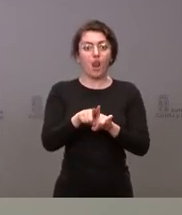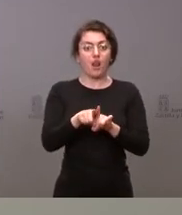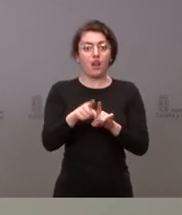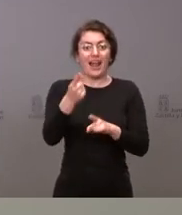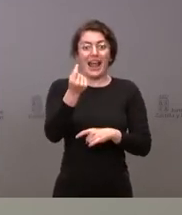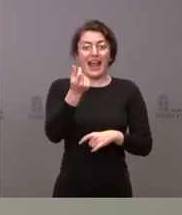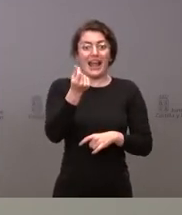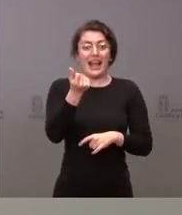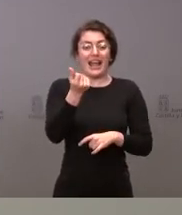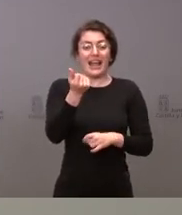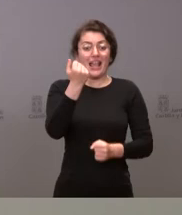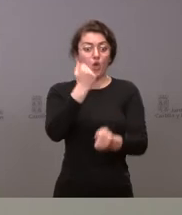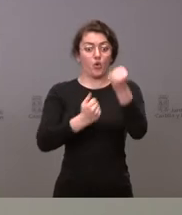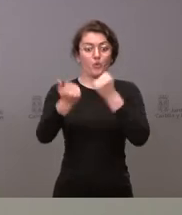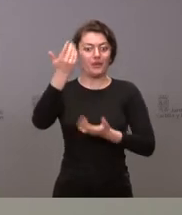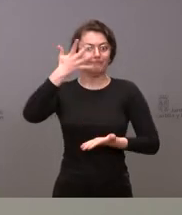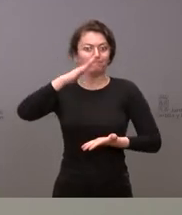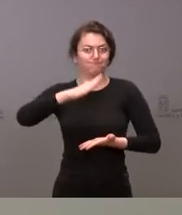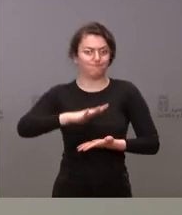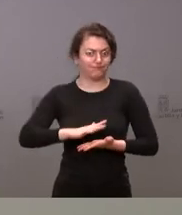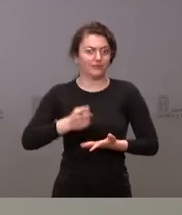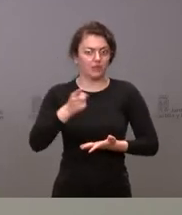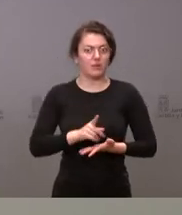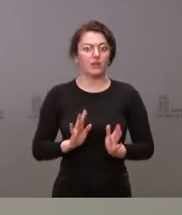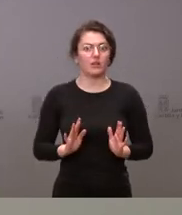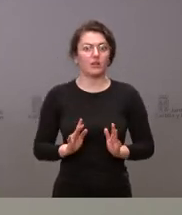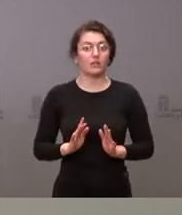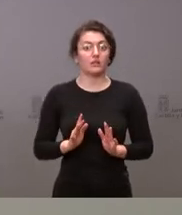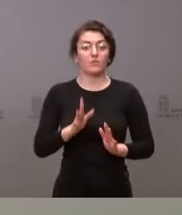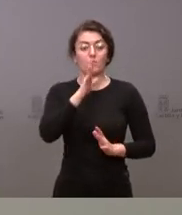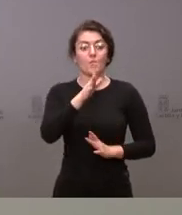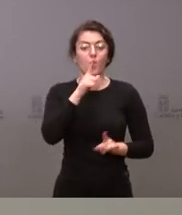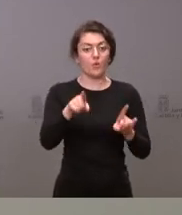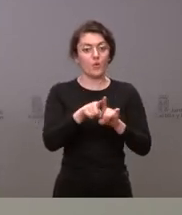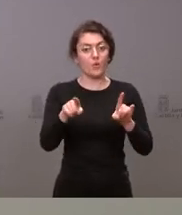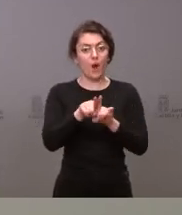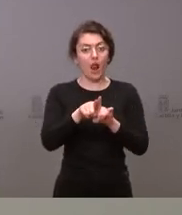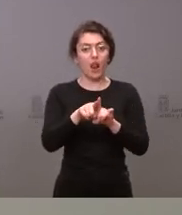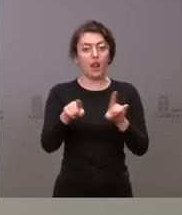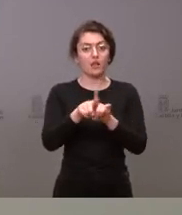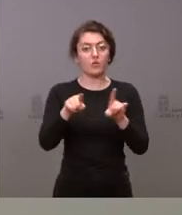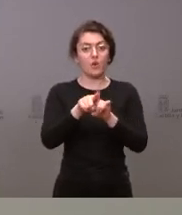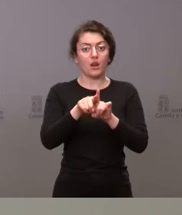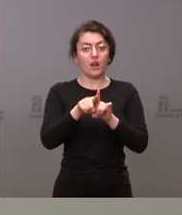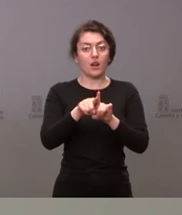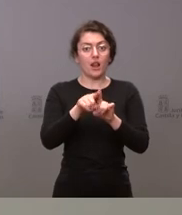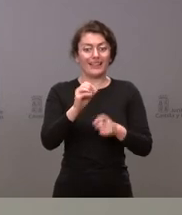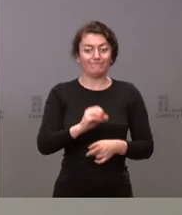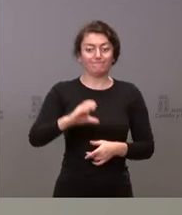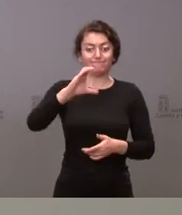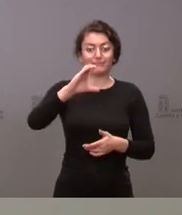estamos hablando de un crecimiento de sus retribuciones para este año 2022 del 2%